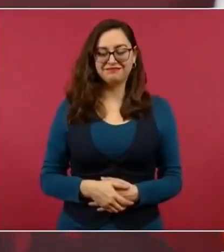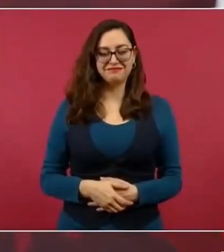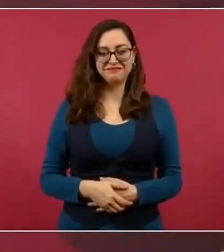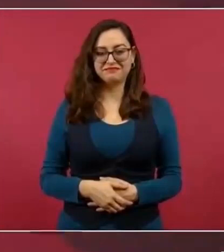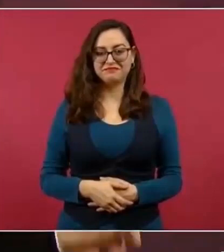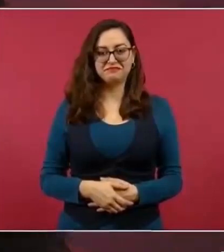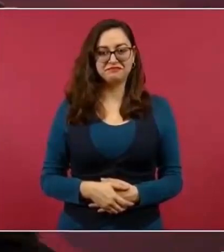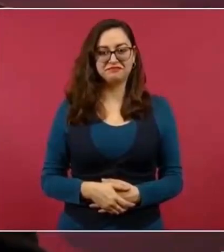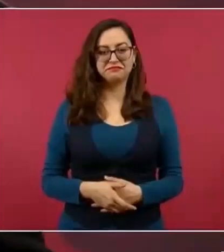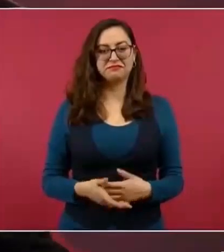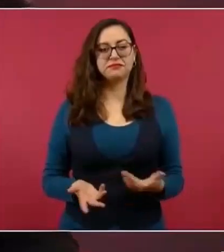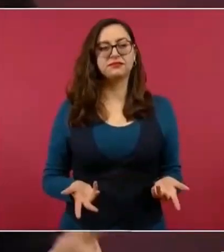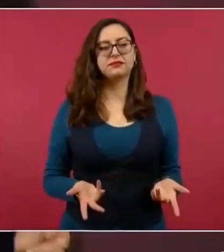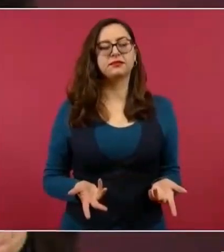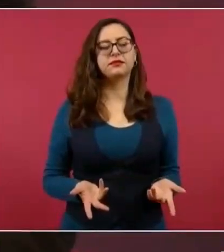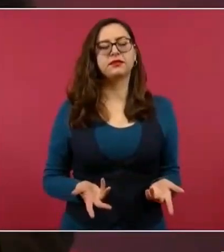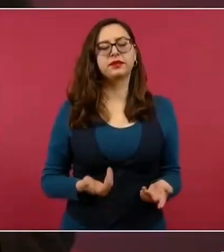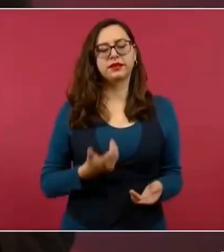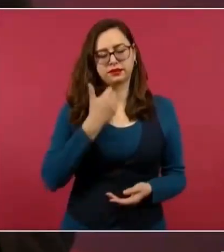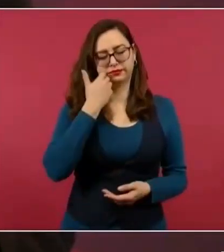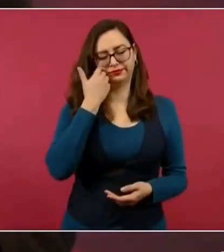O para decirle, ayúdame.